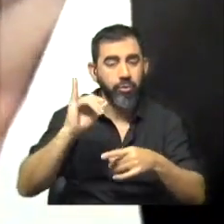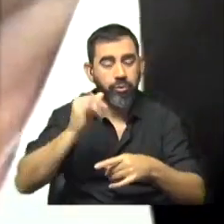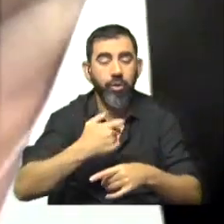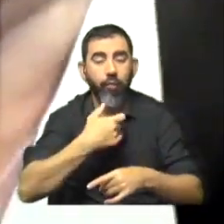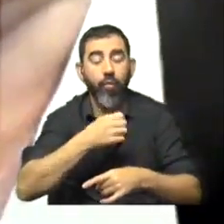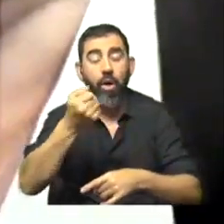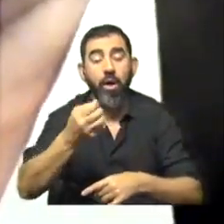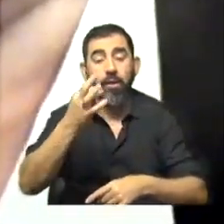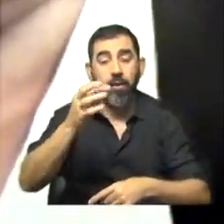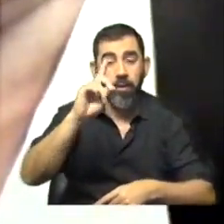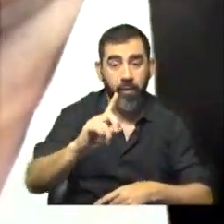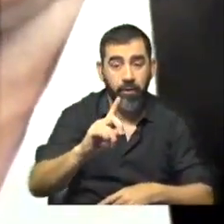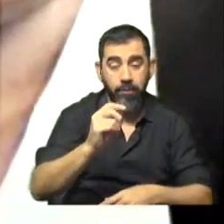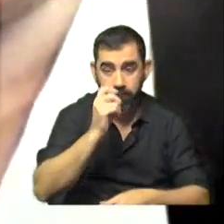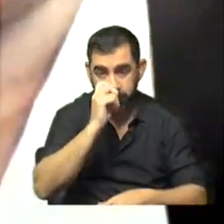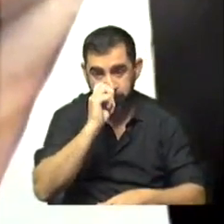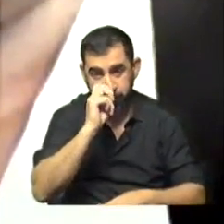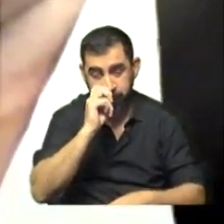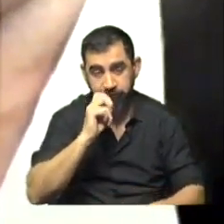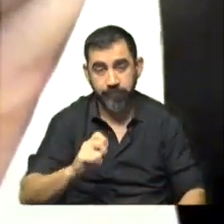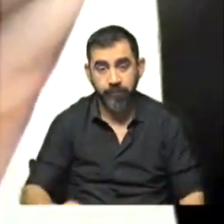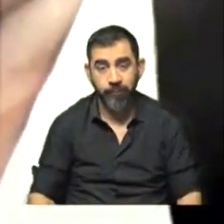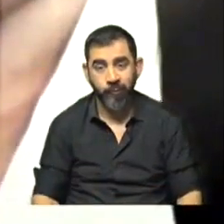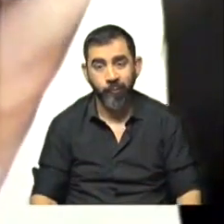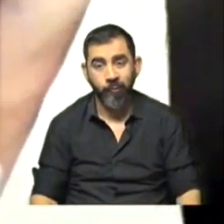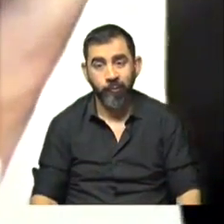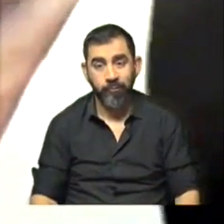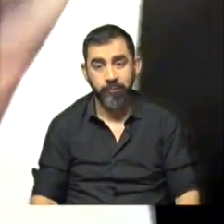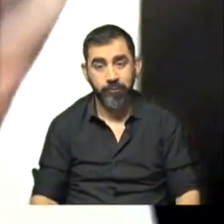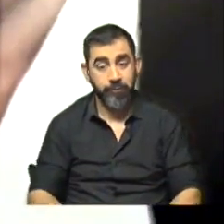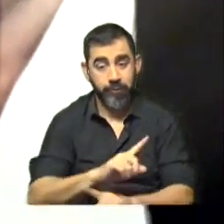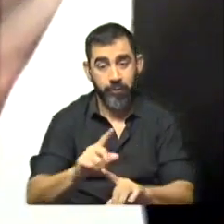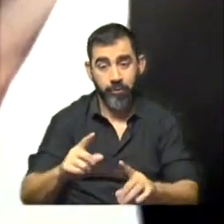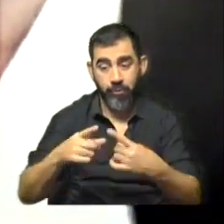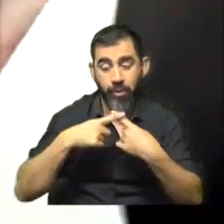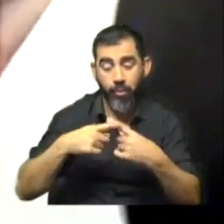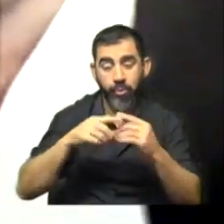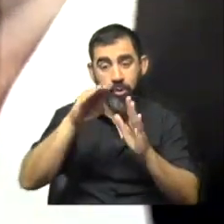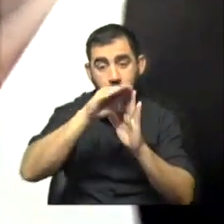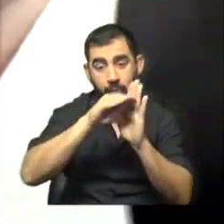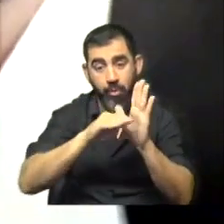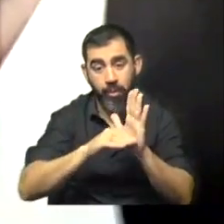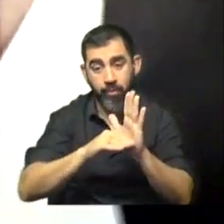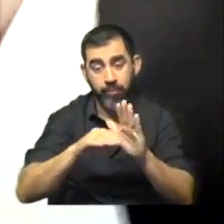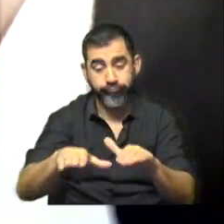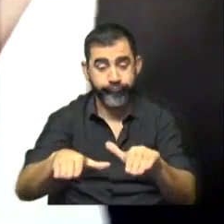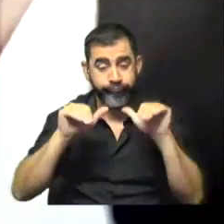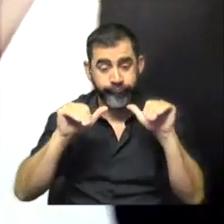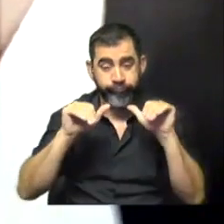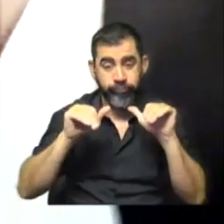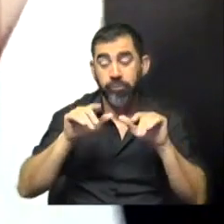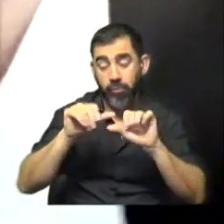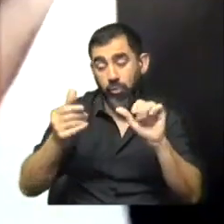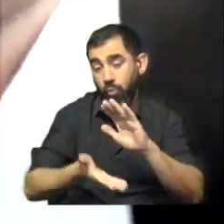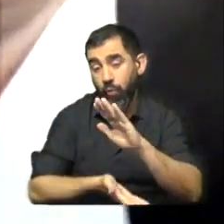ATD de ese marco curricular, por lo que si no se iba a trabajar en programas, nosotros nos retirábamos y así lo